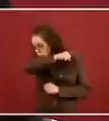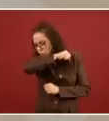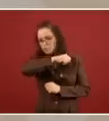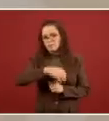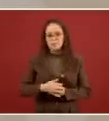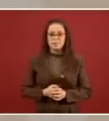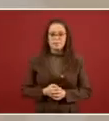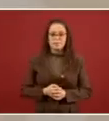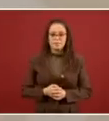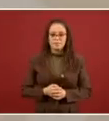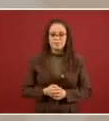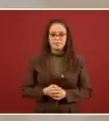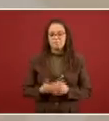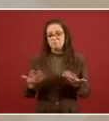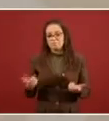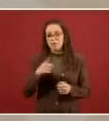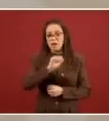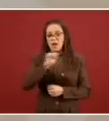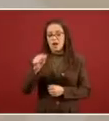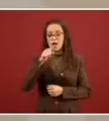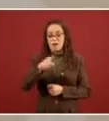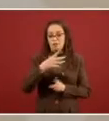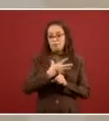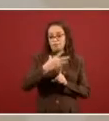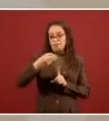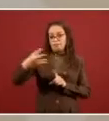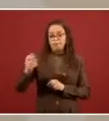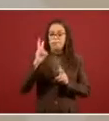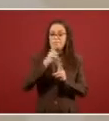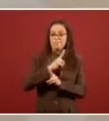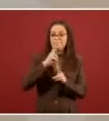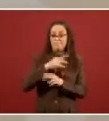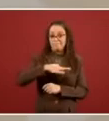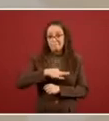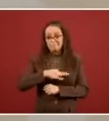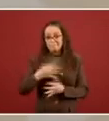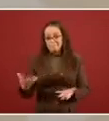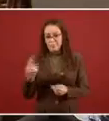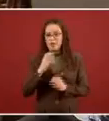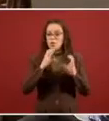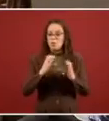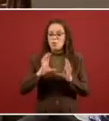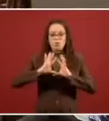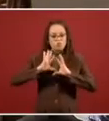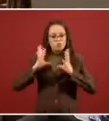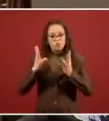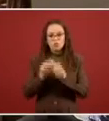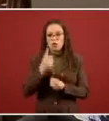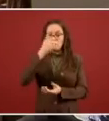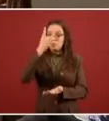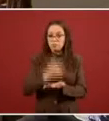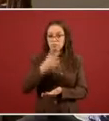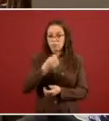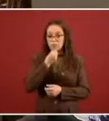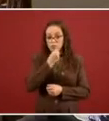infección de transmisión respiratoria y hay que cuidar en todos los casos, no solamente en los niños,